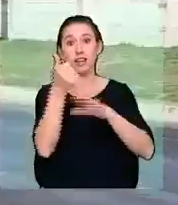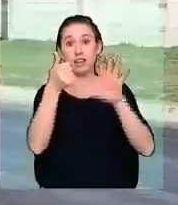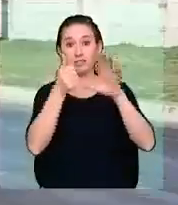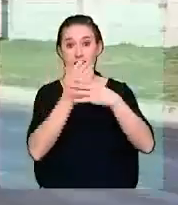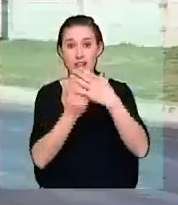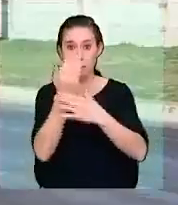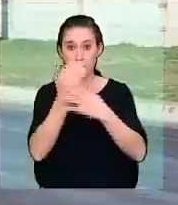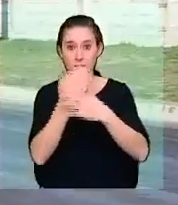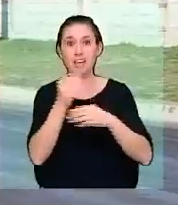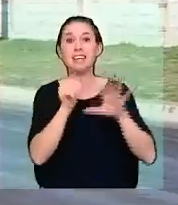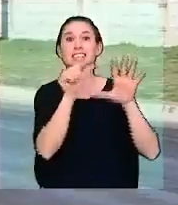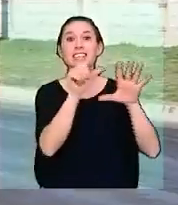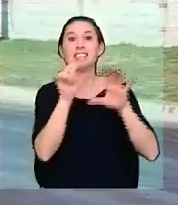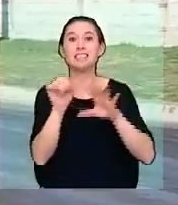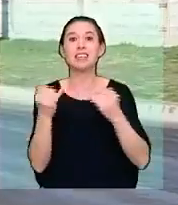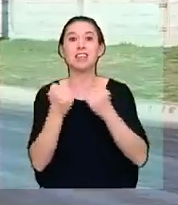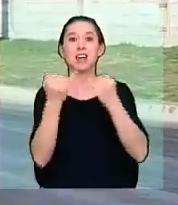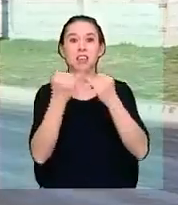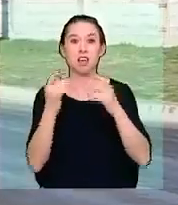mañana por 60 días.